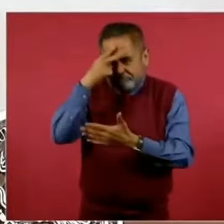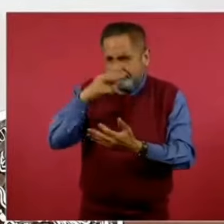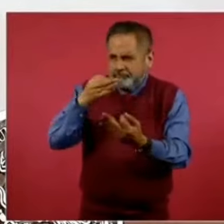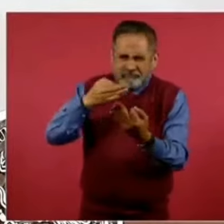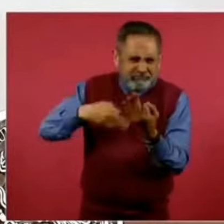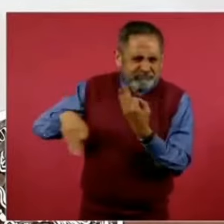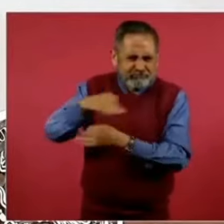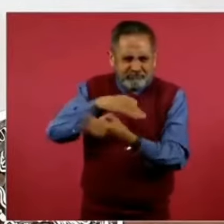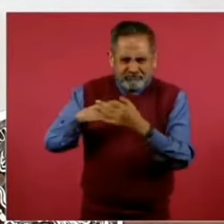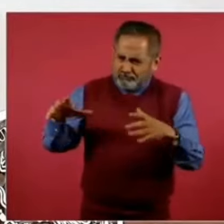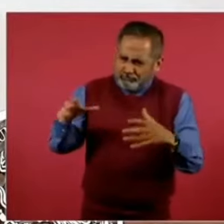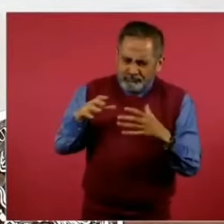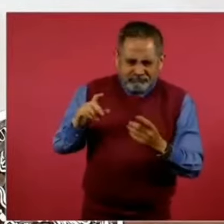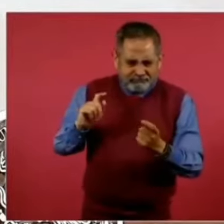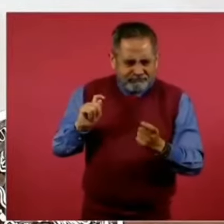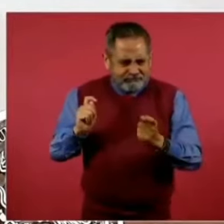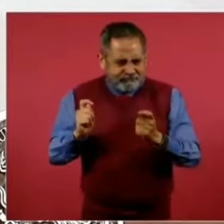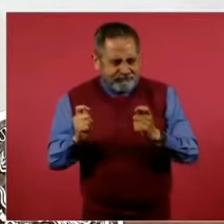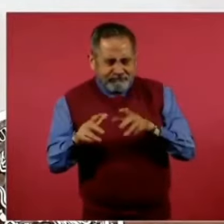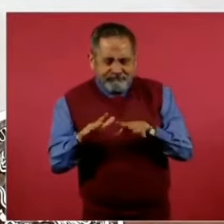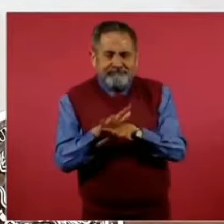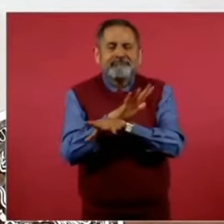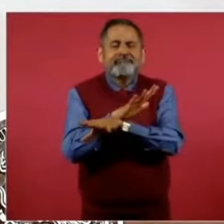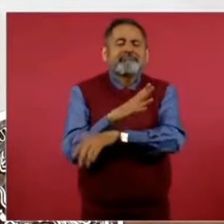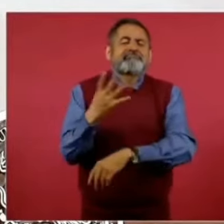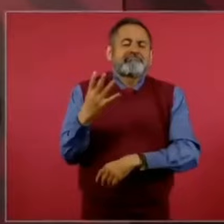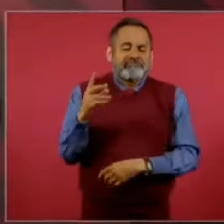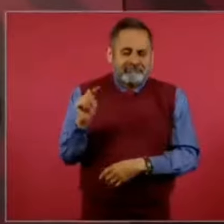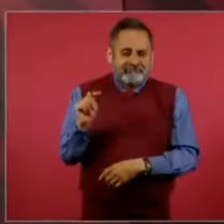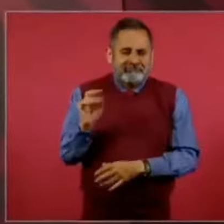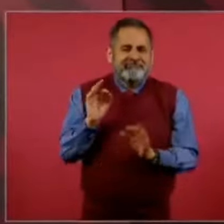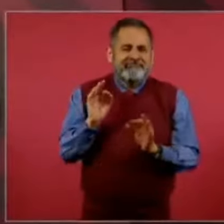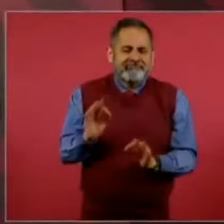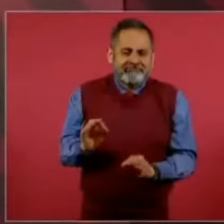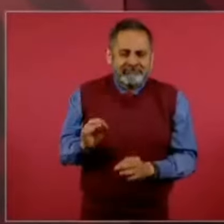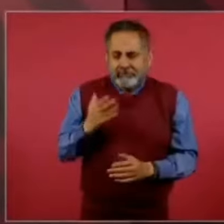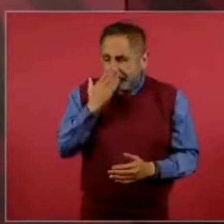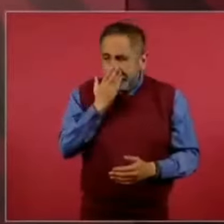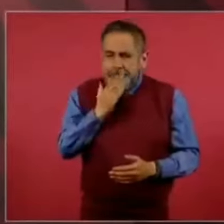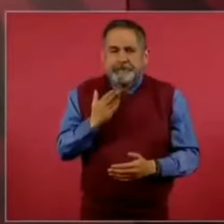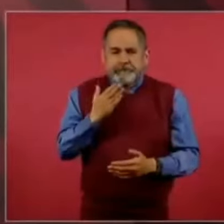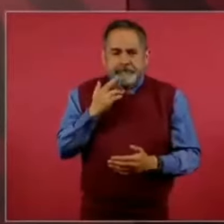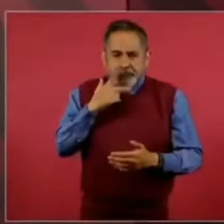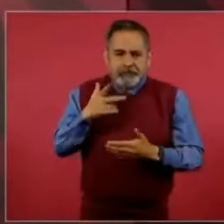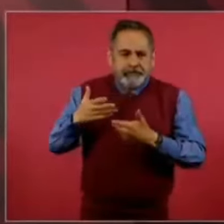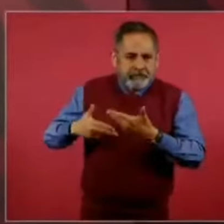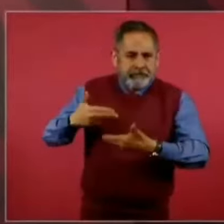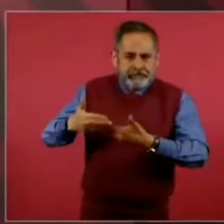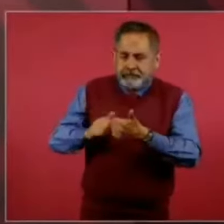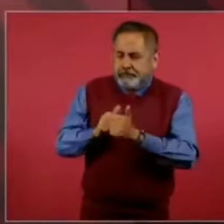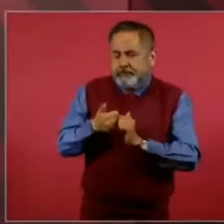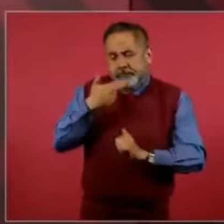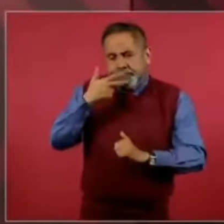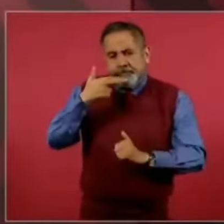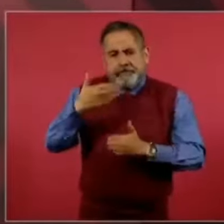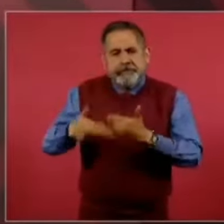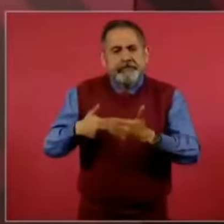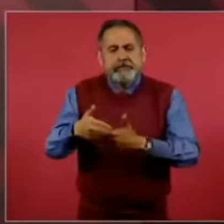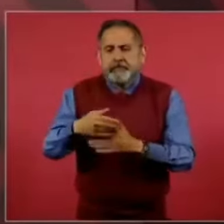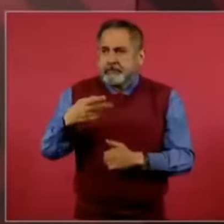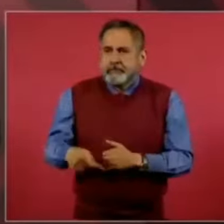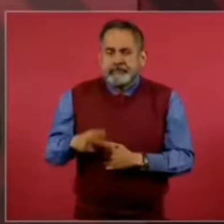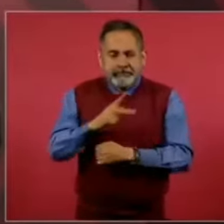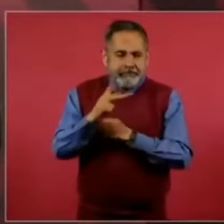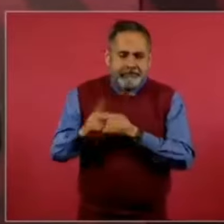hemos logrado que las cosas mejoren en nuestro